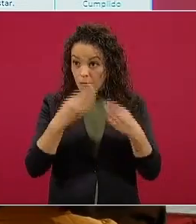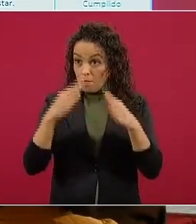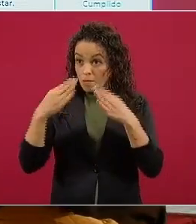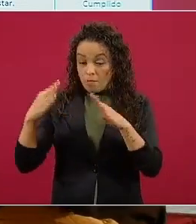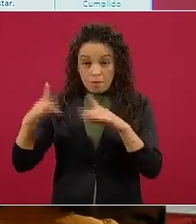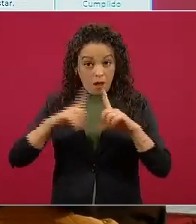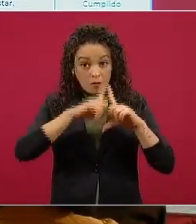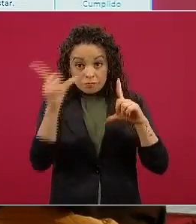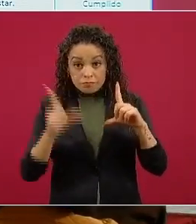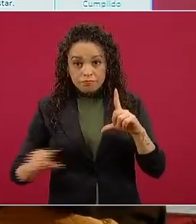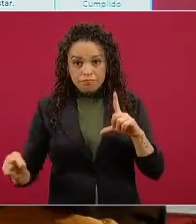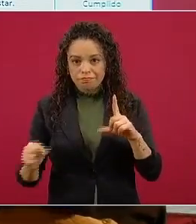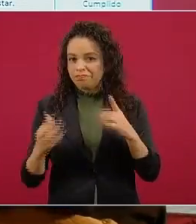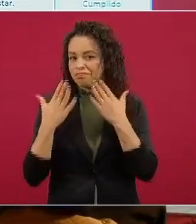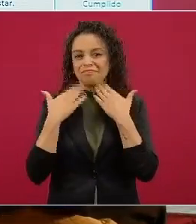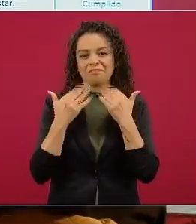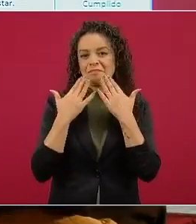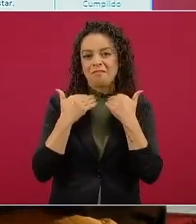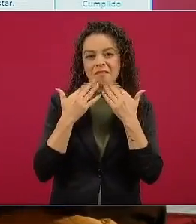país.